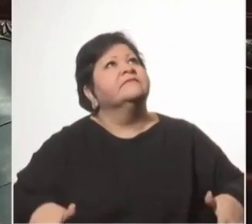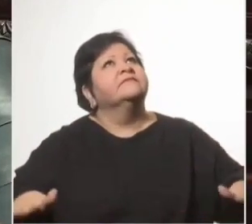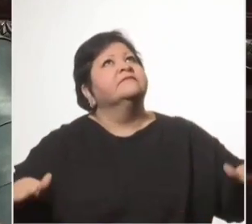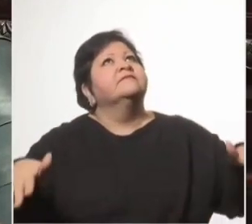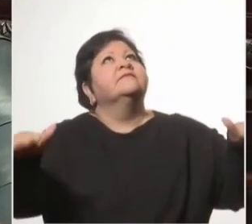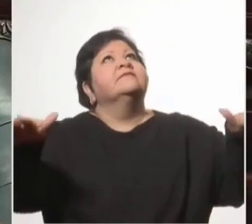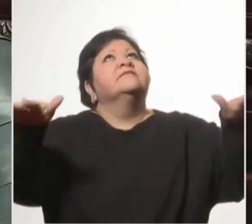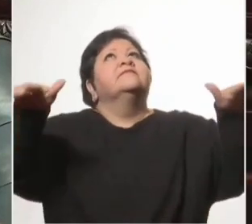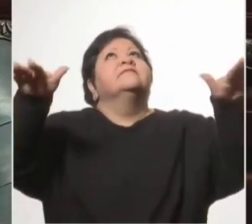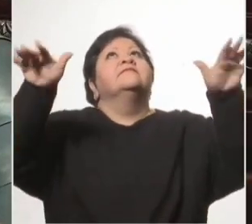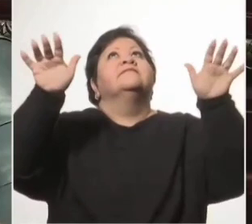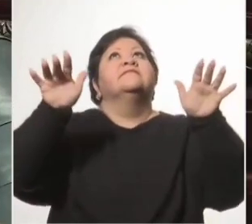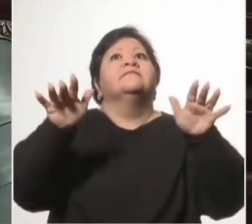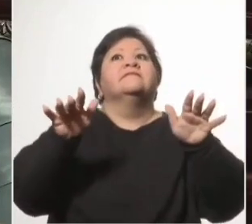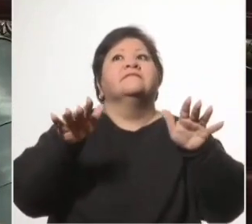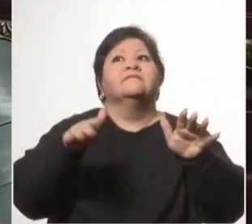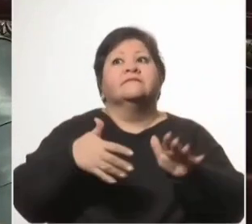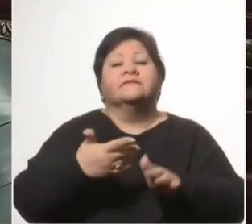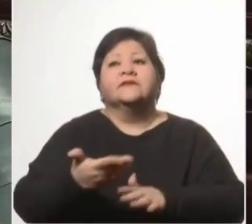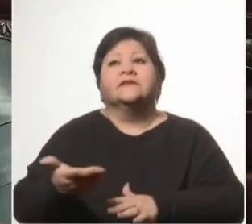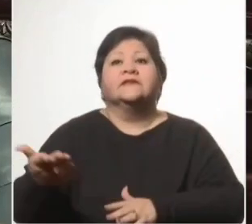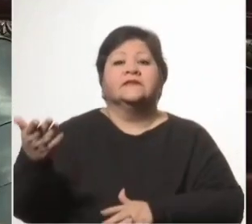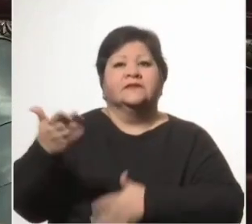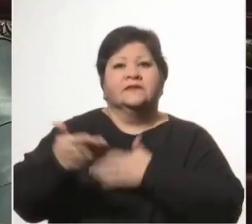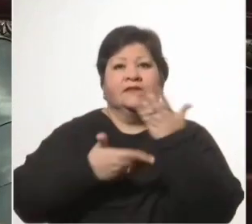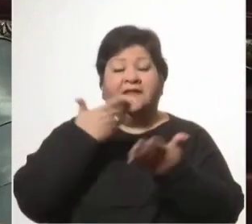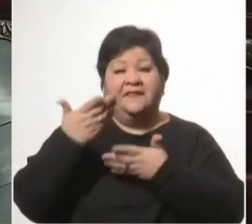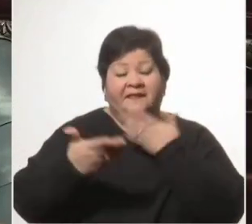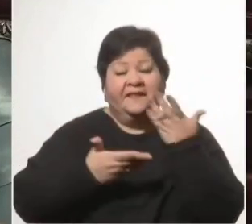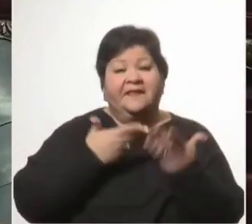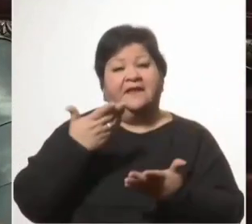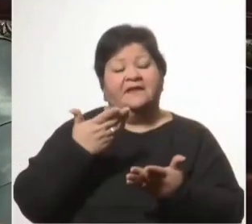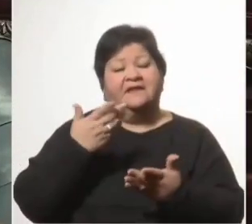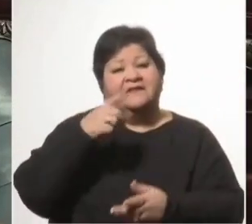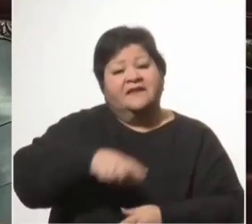hasta el cielo de aquel escenario.